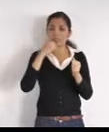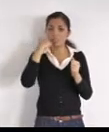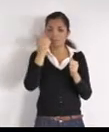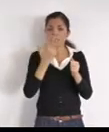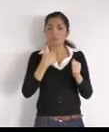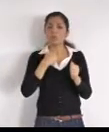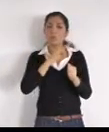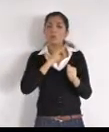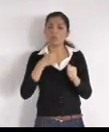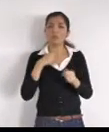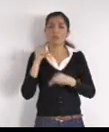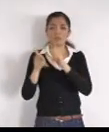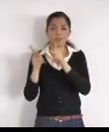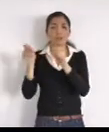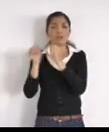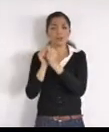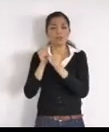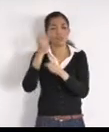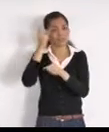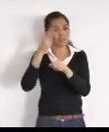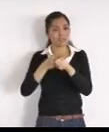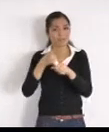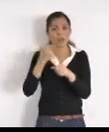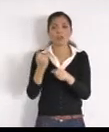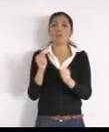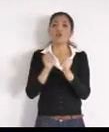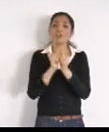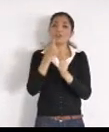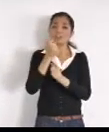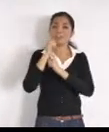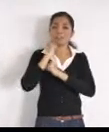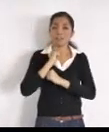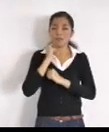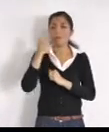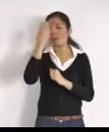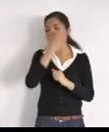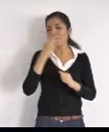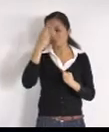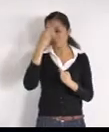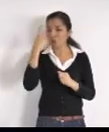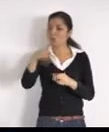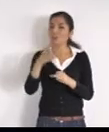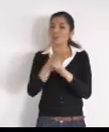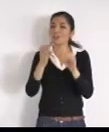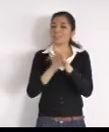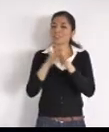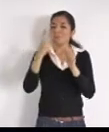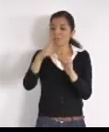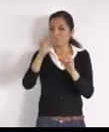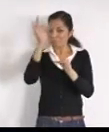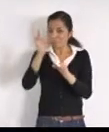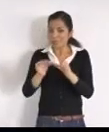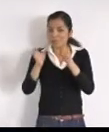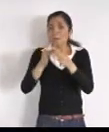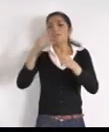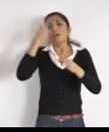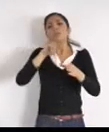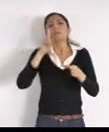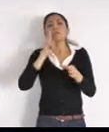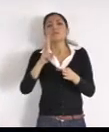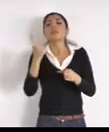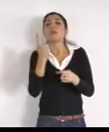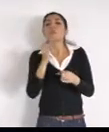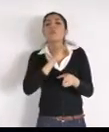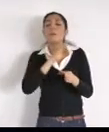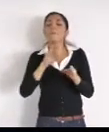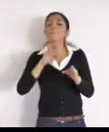revisamos tu caso particular, para, ver la posibilidad, de ampliar, el plazo, de pago, esa es la intención, del gobierno, como, como